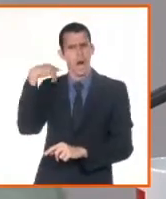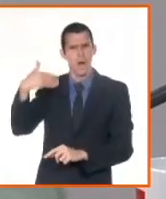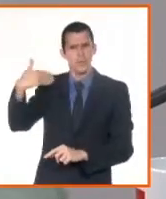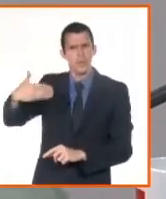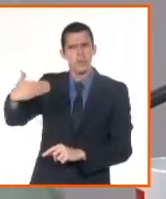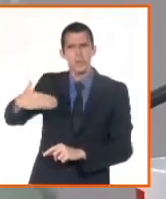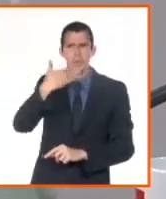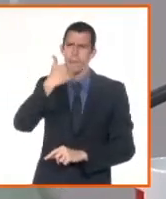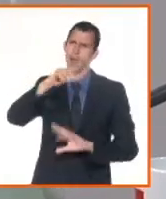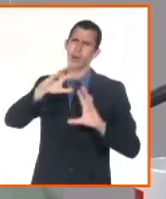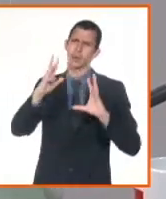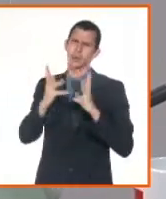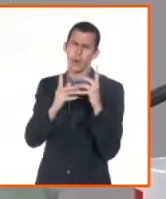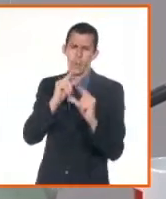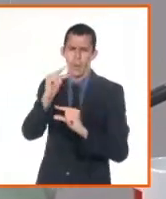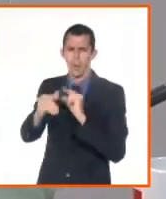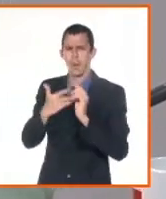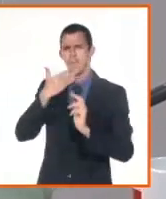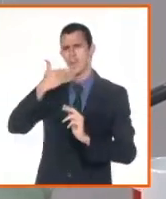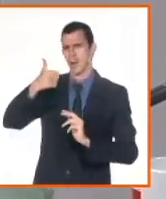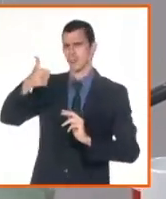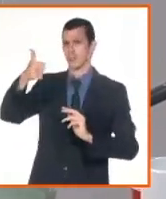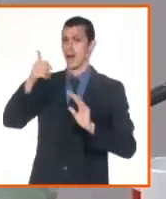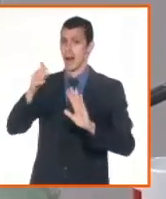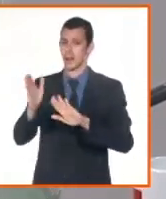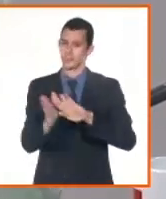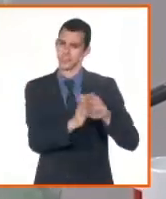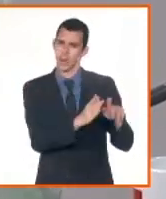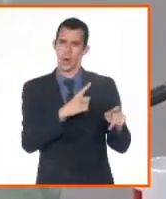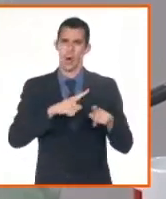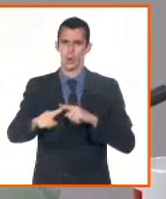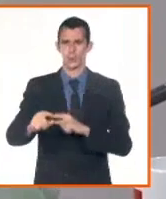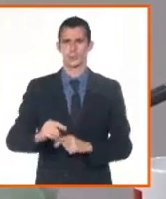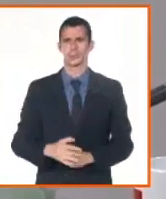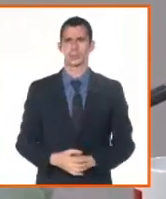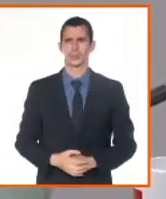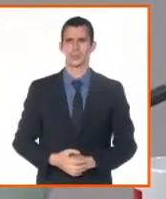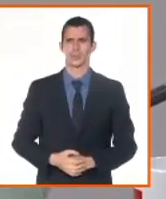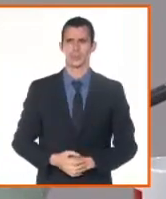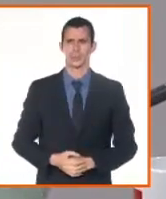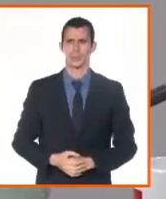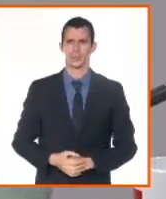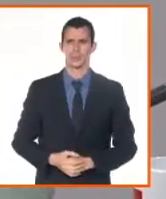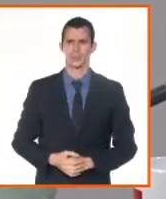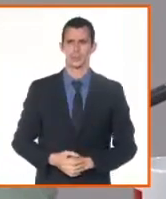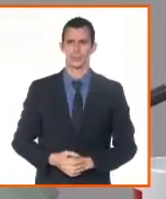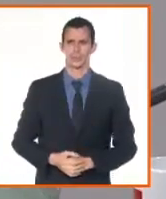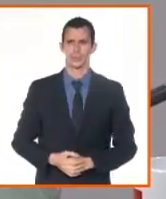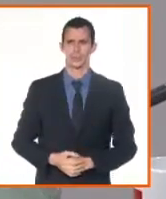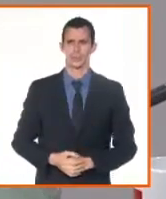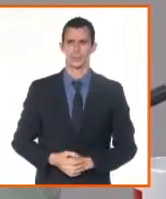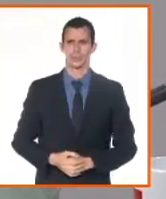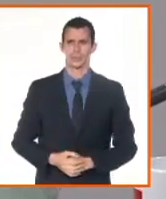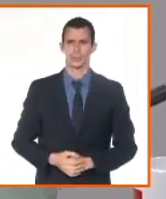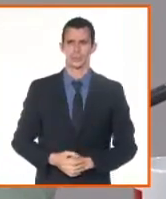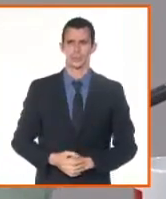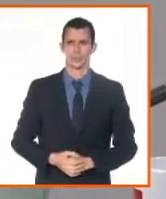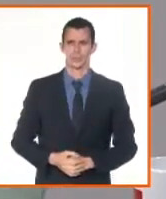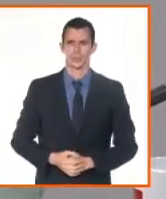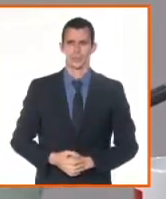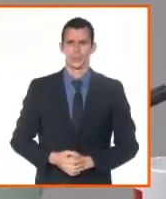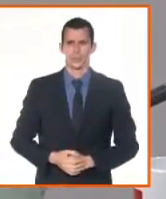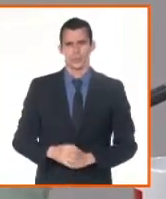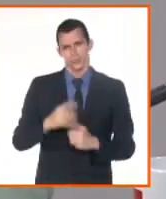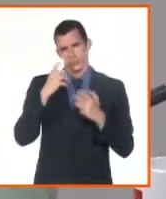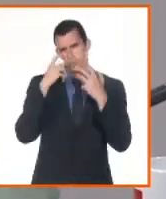proceso al que han hecho referencia en los materiales que ya se han puesto en esta mesa, que es de gran importancia, que